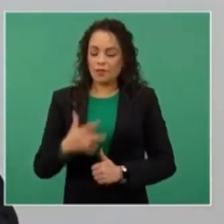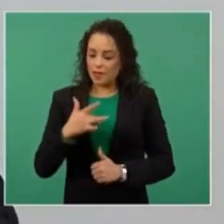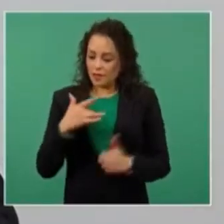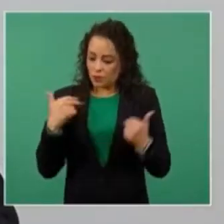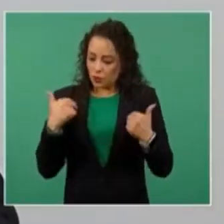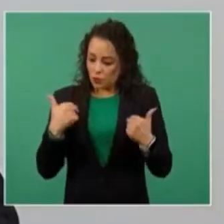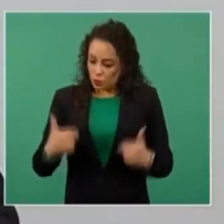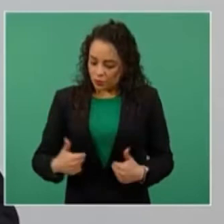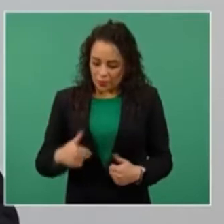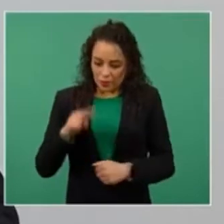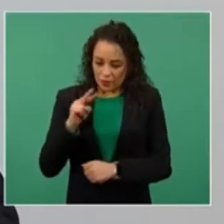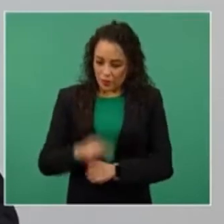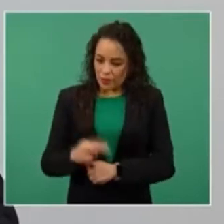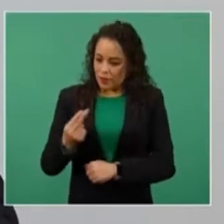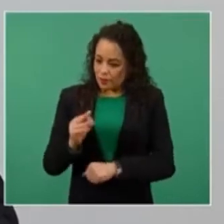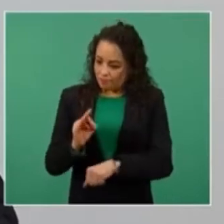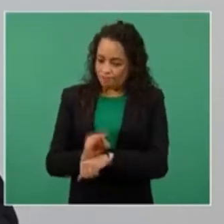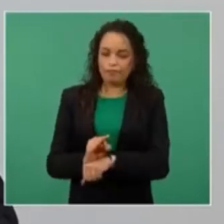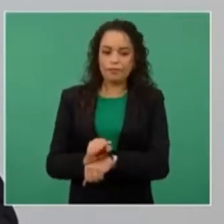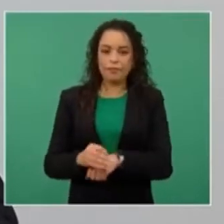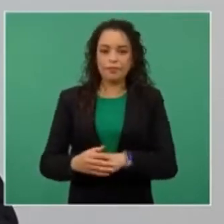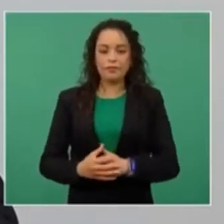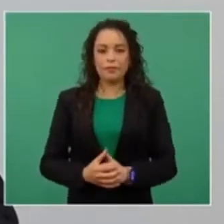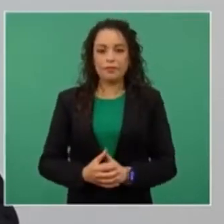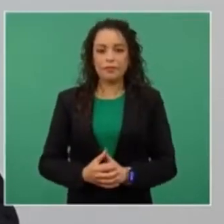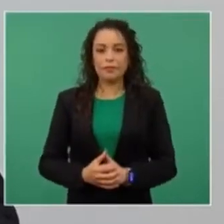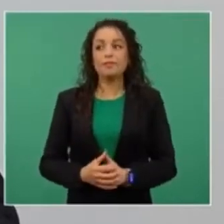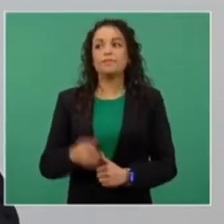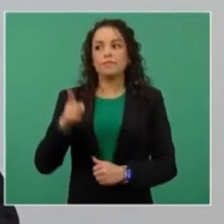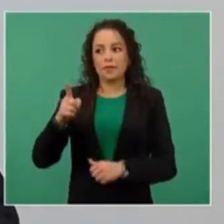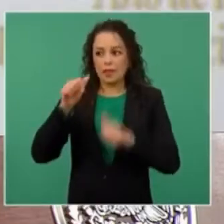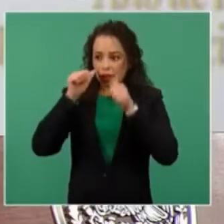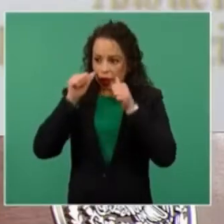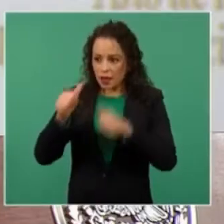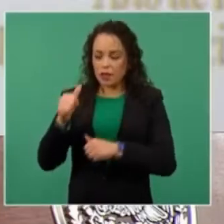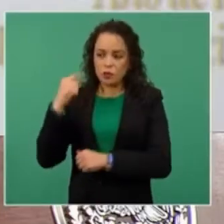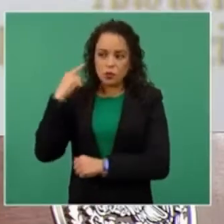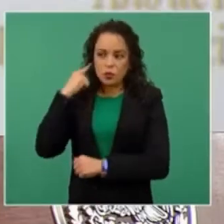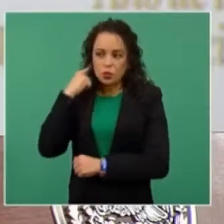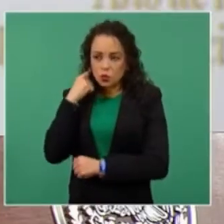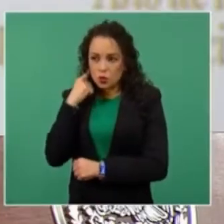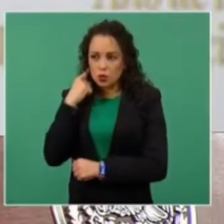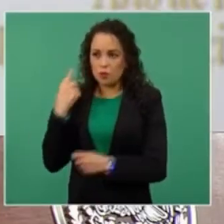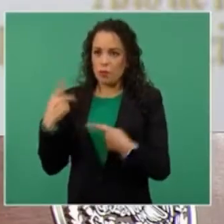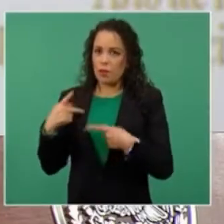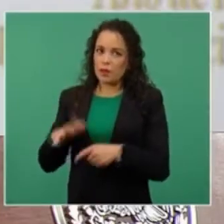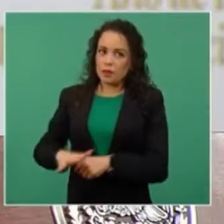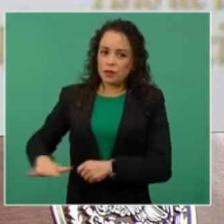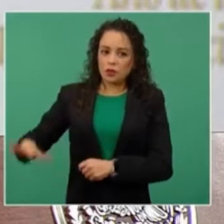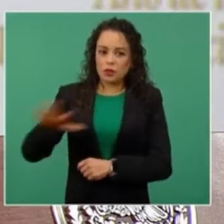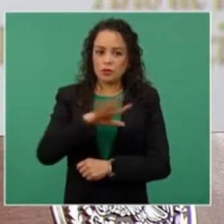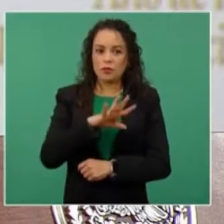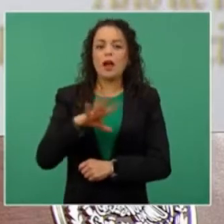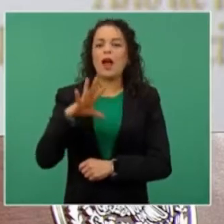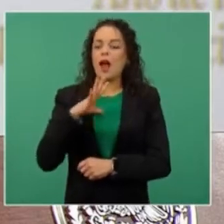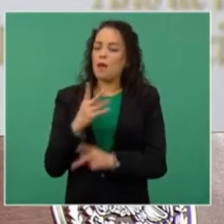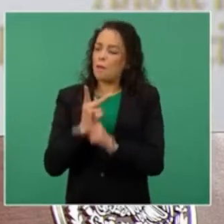sabe escuchar más, el que tiene paciencia,